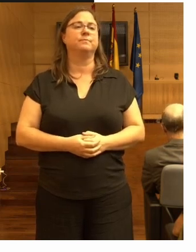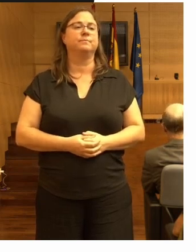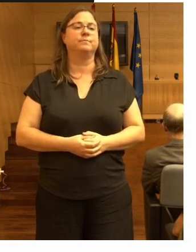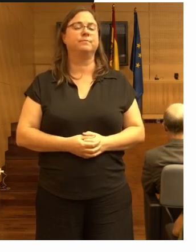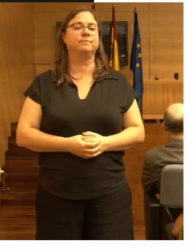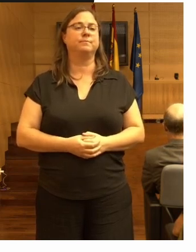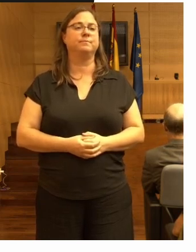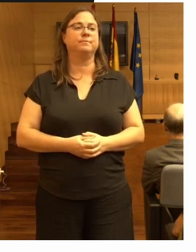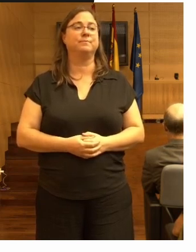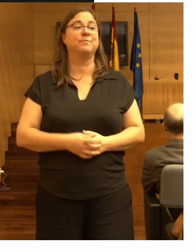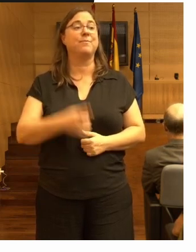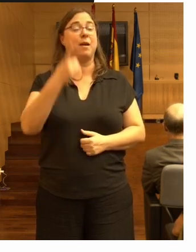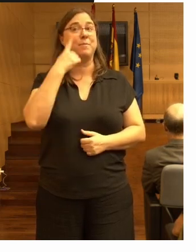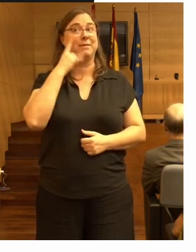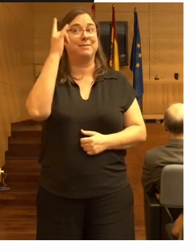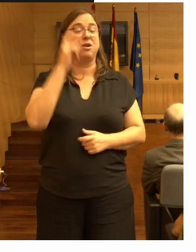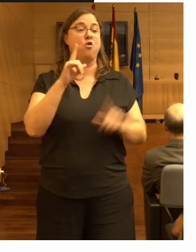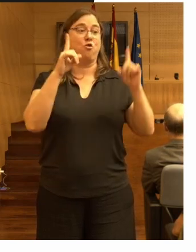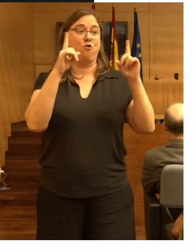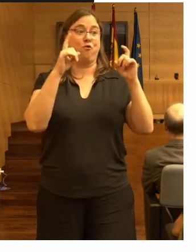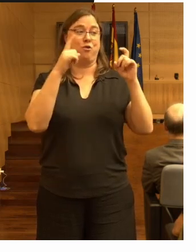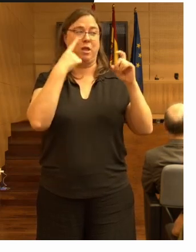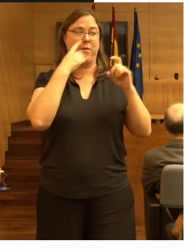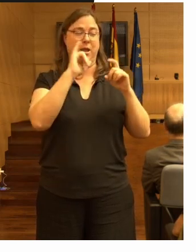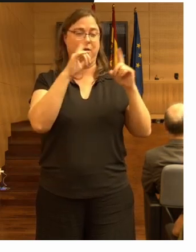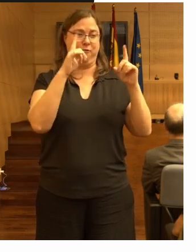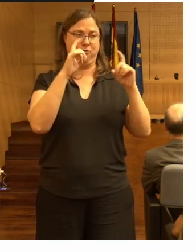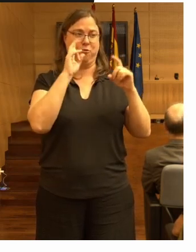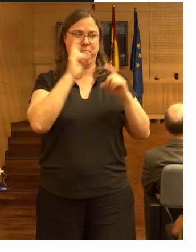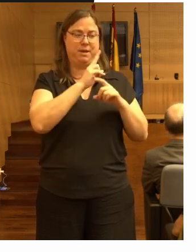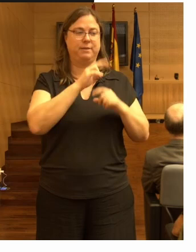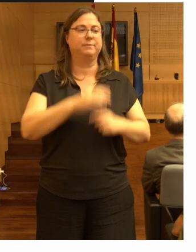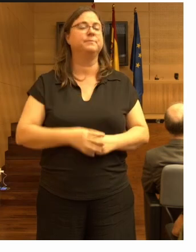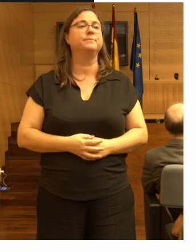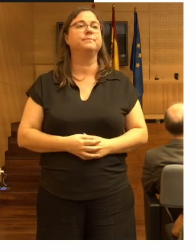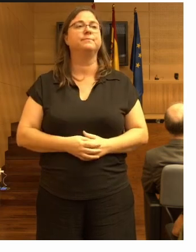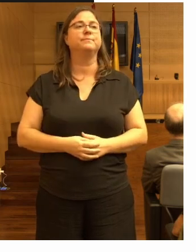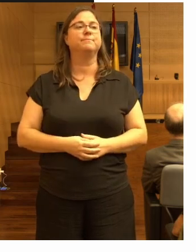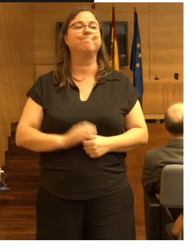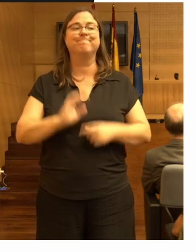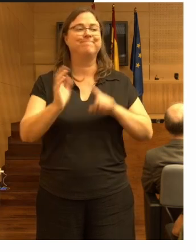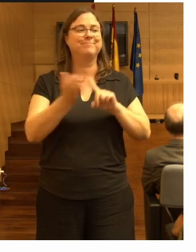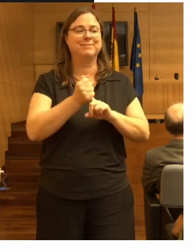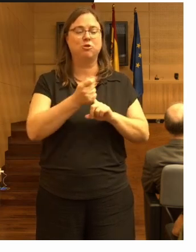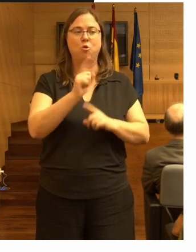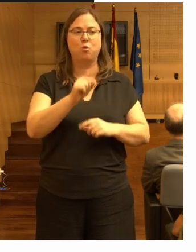mira me he bajado una fotografía a ver si la tengo no la encuentro ahora